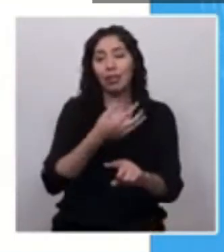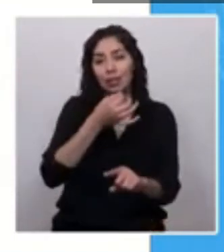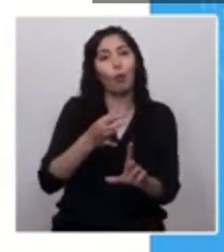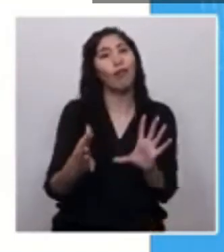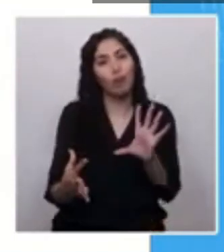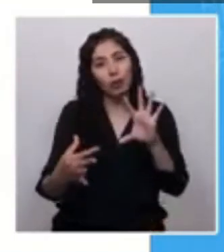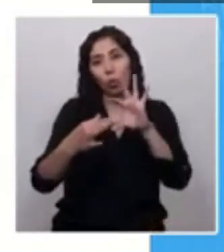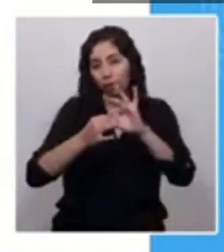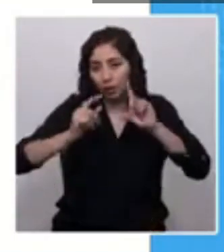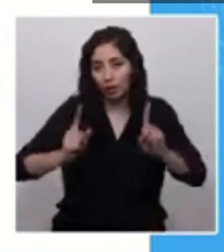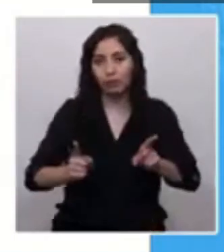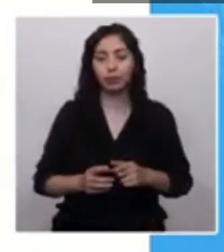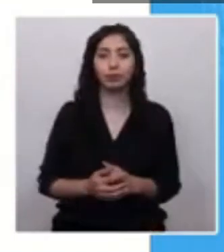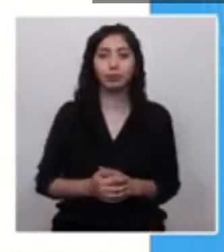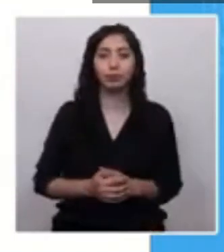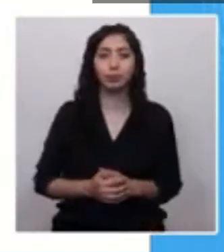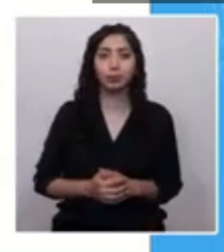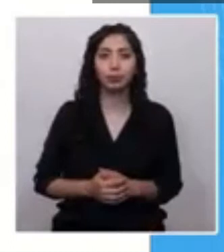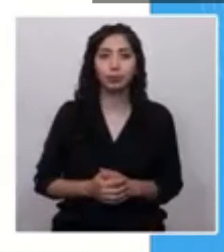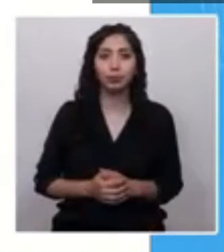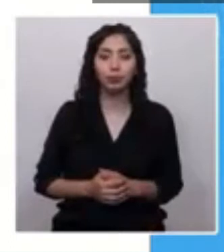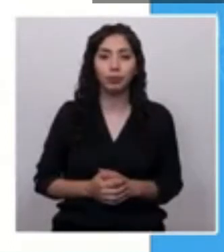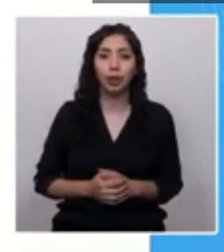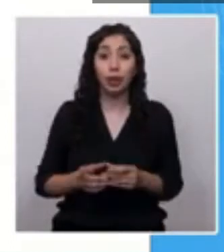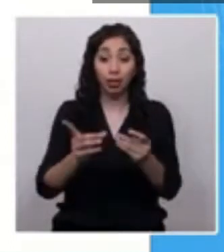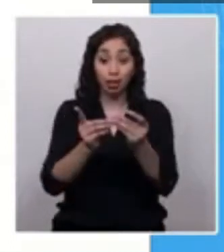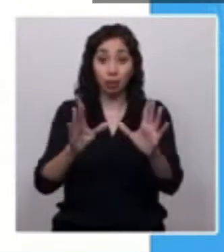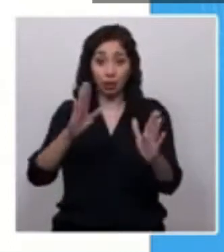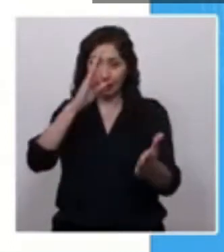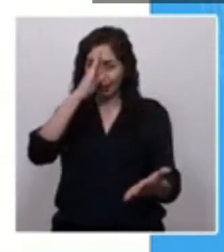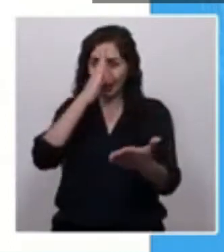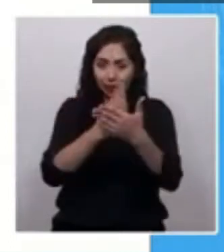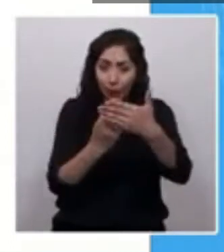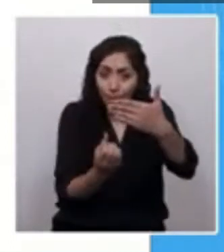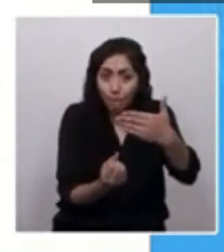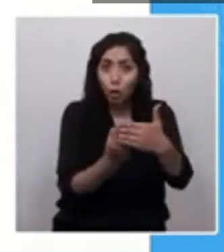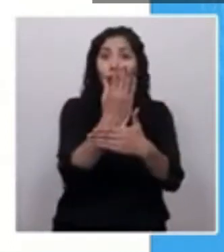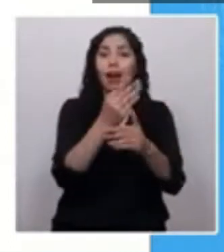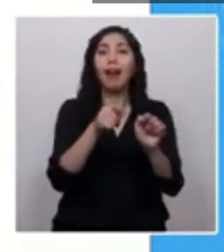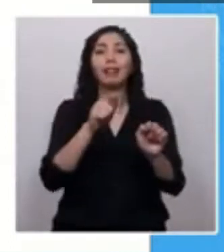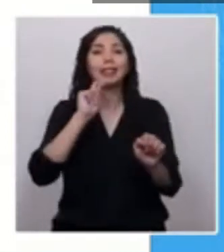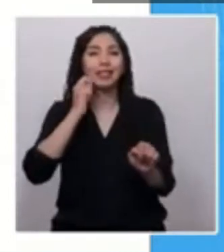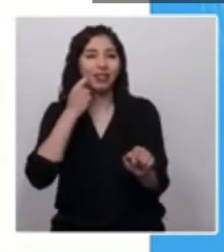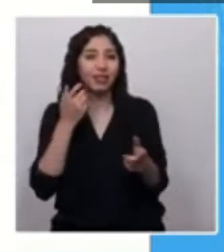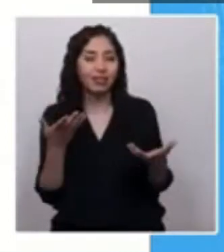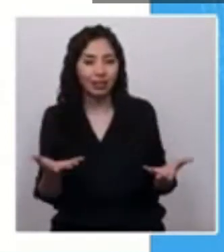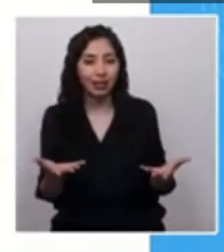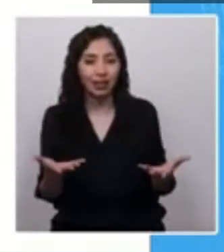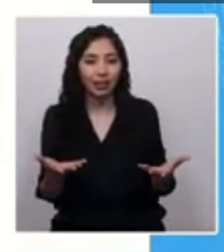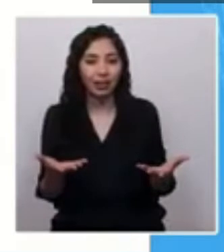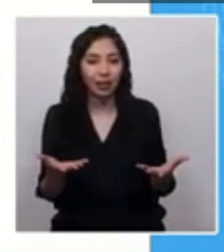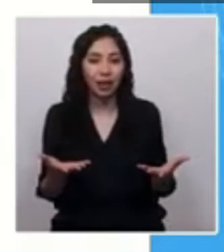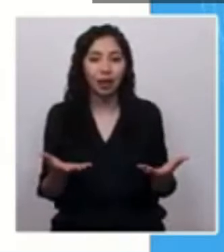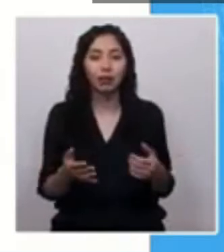Bien. La democracia directa moderna es un concepto que se acuña, que incluye tres